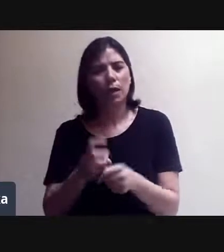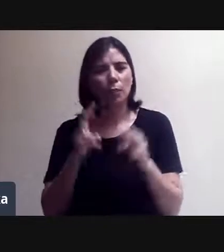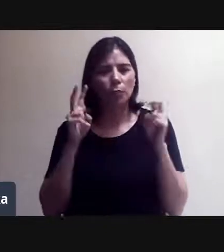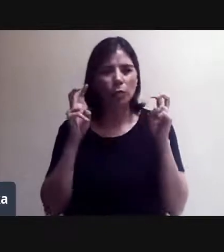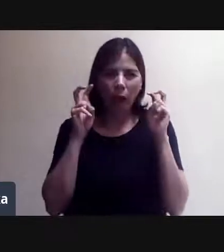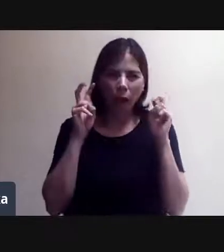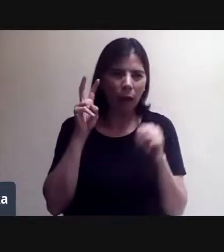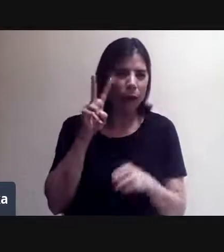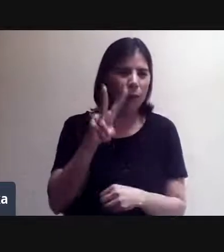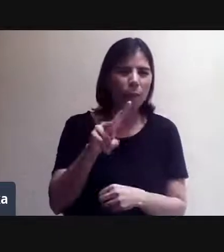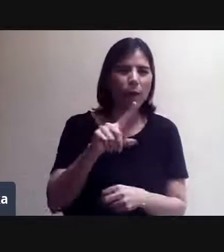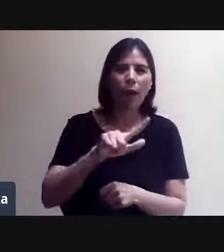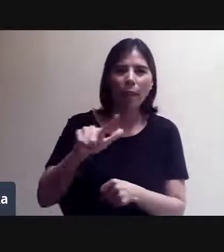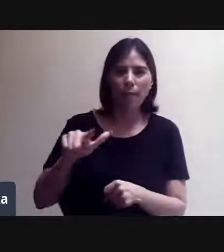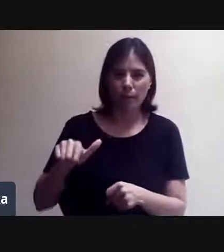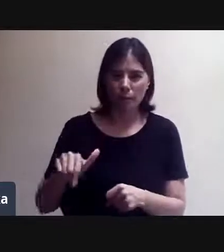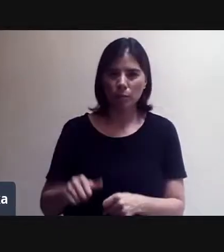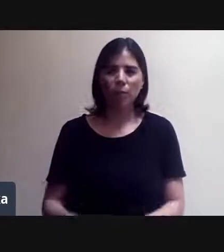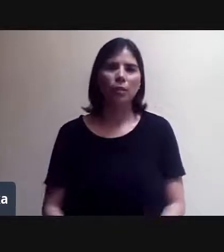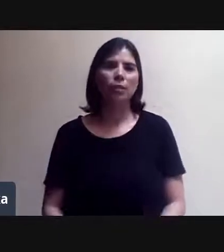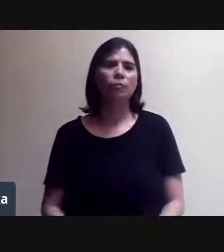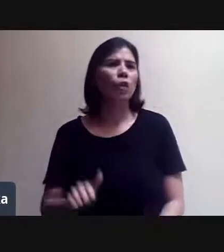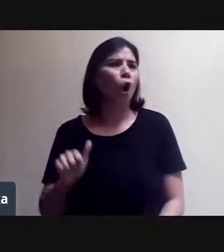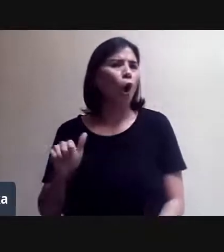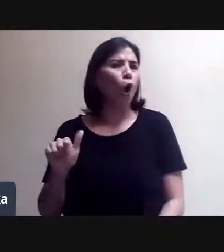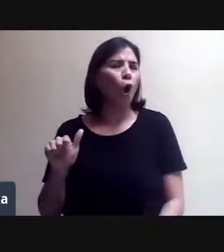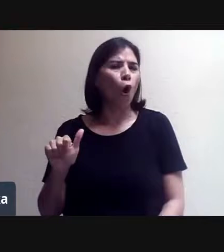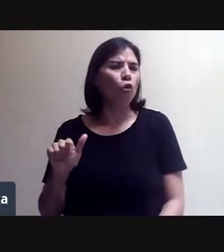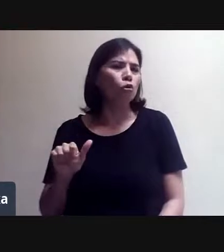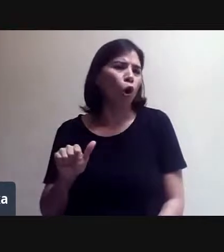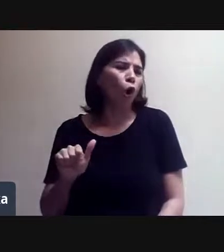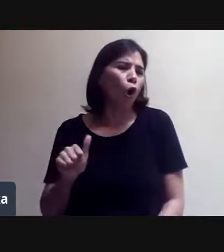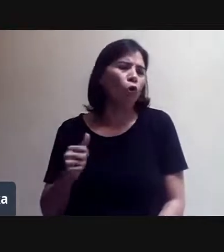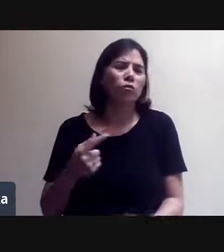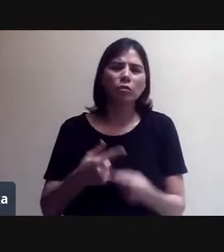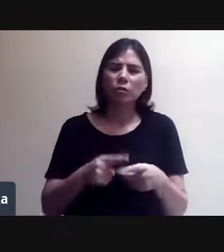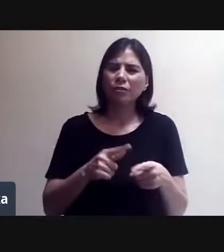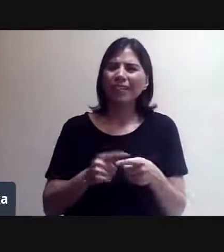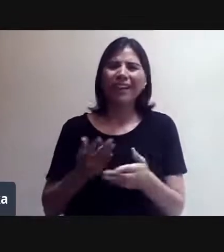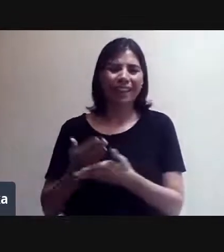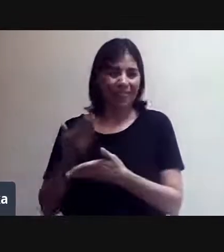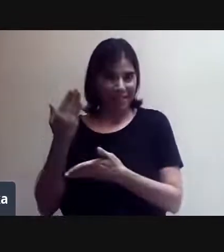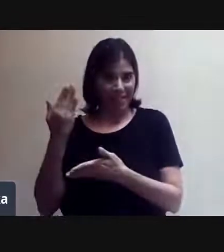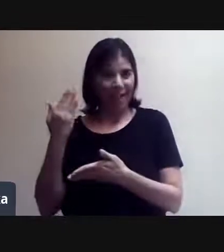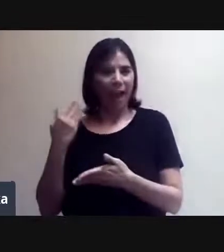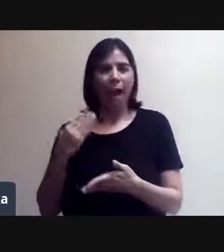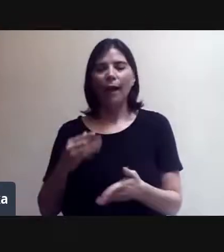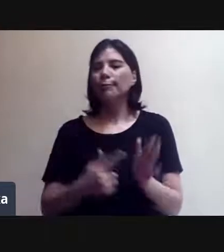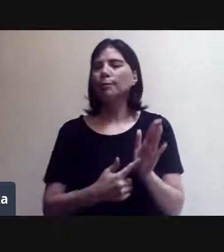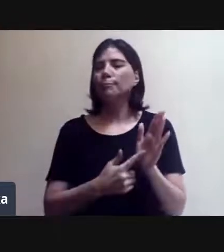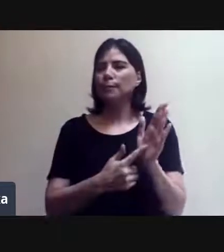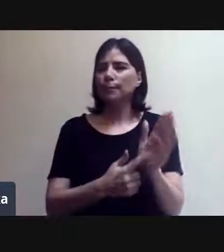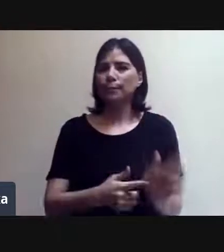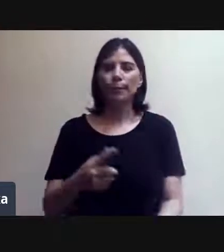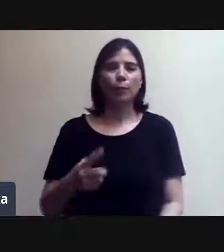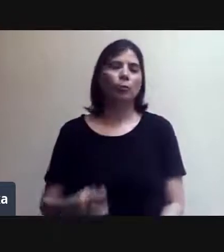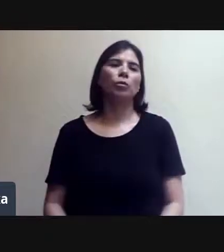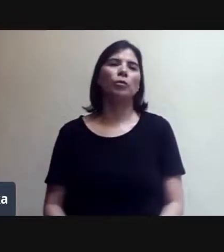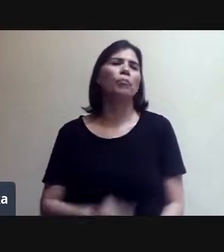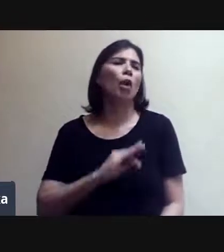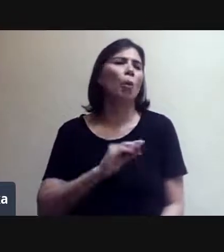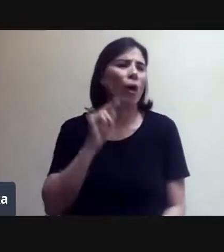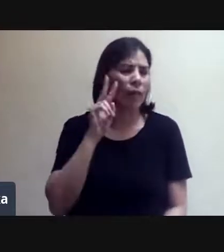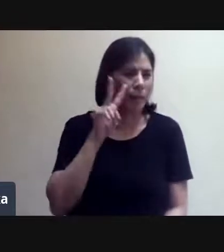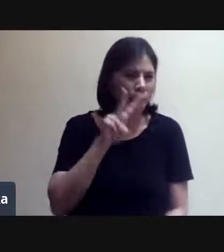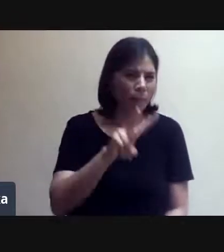webinar, los pasados, otros videotutoriales que hemos preparado. Pues también a que se suscriban al canal para que, y activen